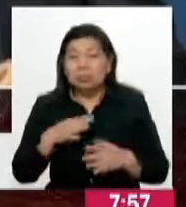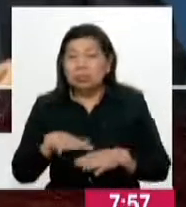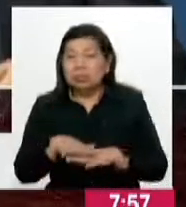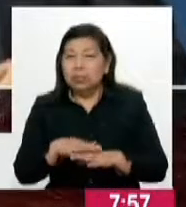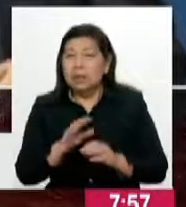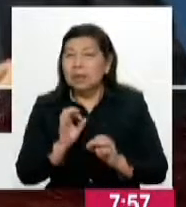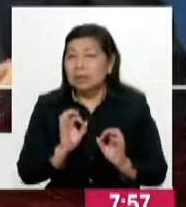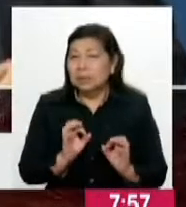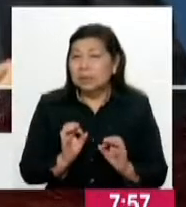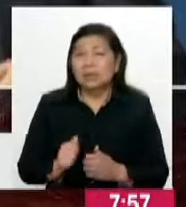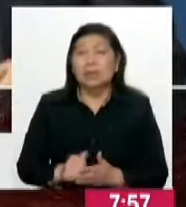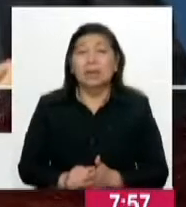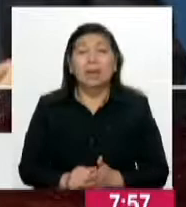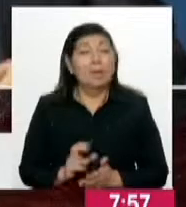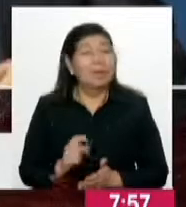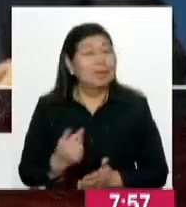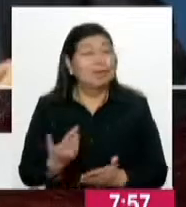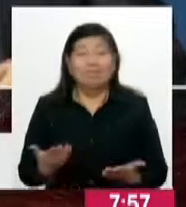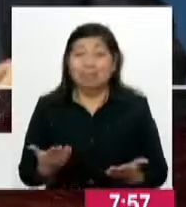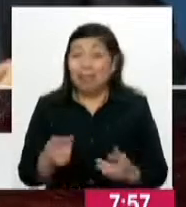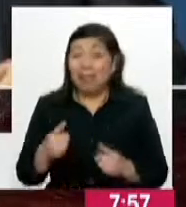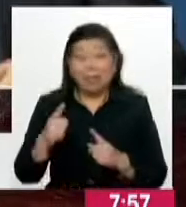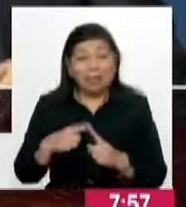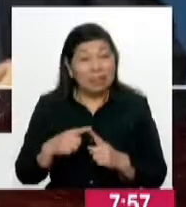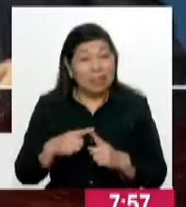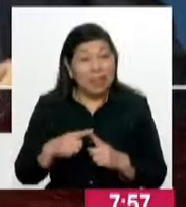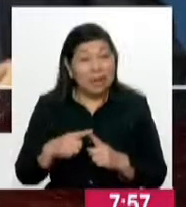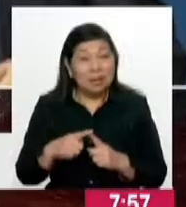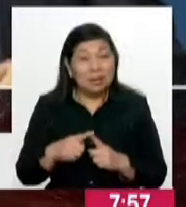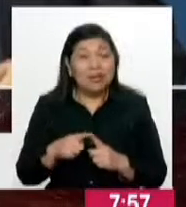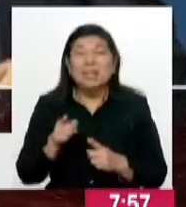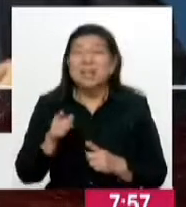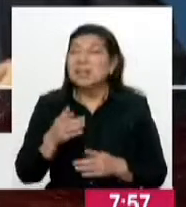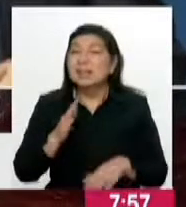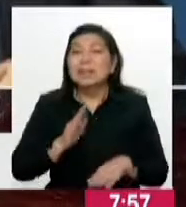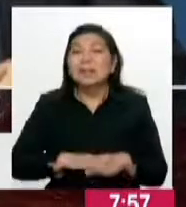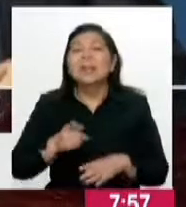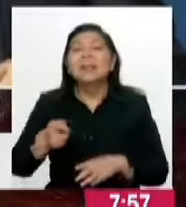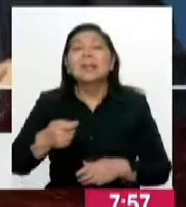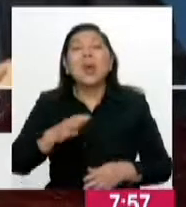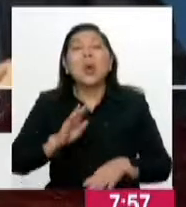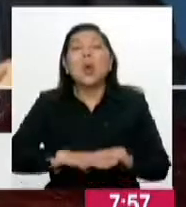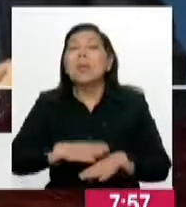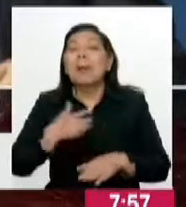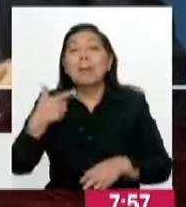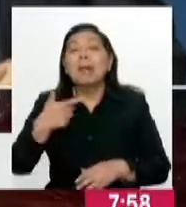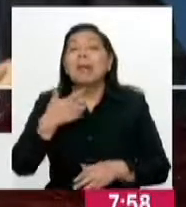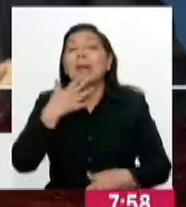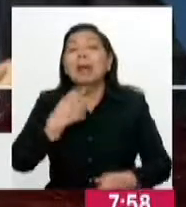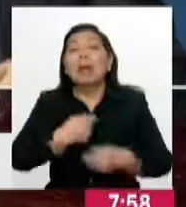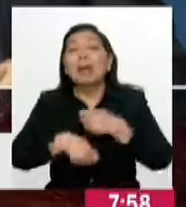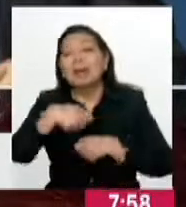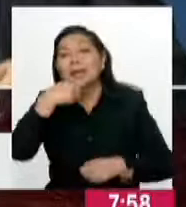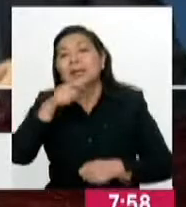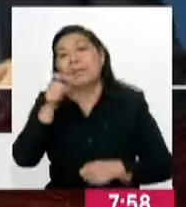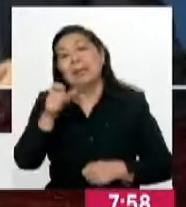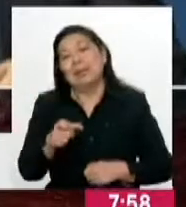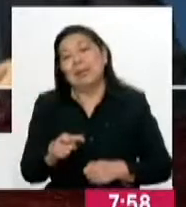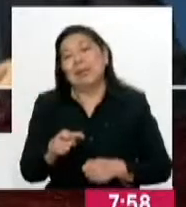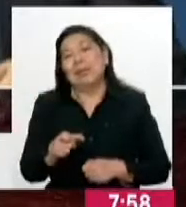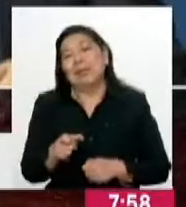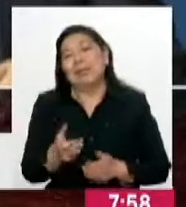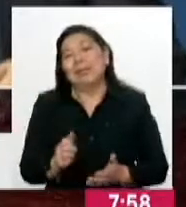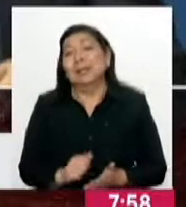se determina que no son terroristas, sino son netamente narcotraficantes burriers, que a